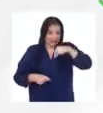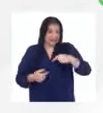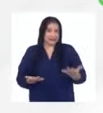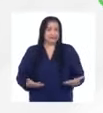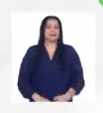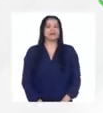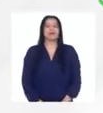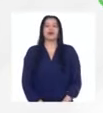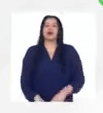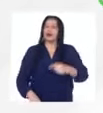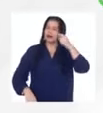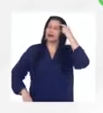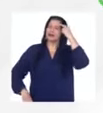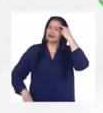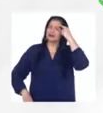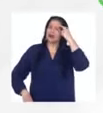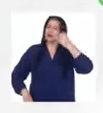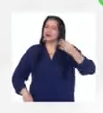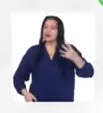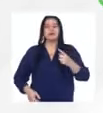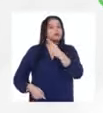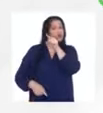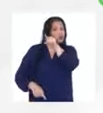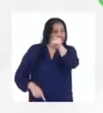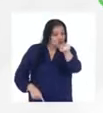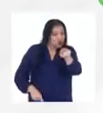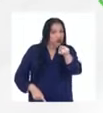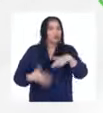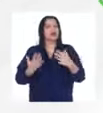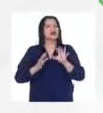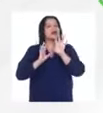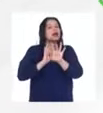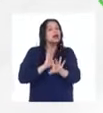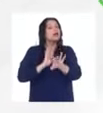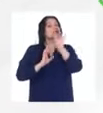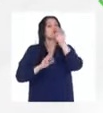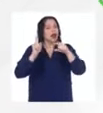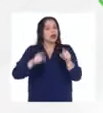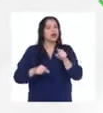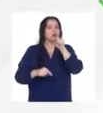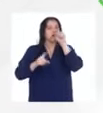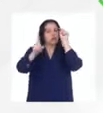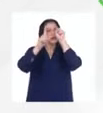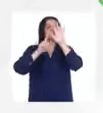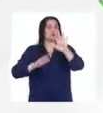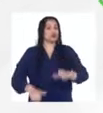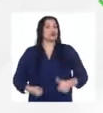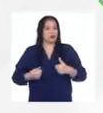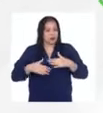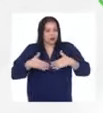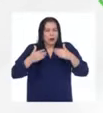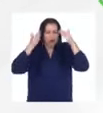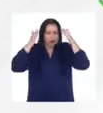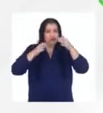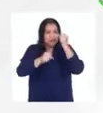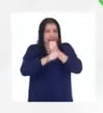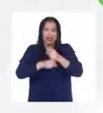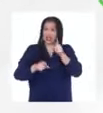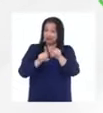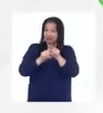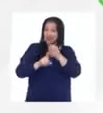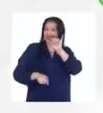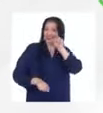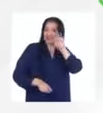y más que seguro que cada uno de ustedes puede encontrar algo por lo que valga la pena trabajar y Inés lo encontró